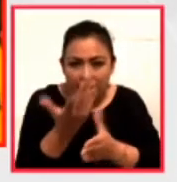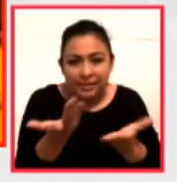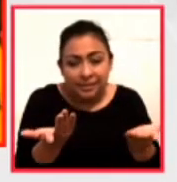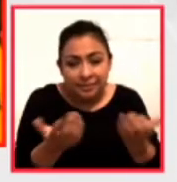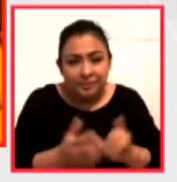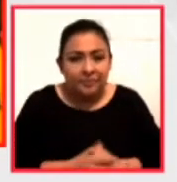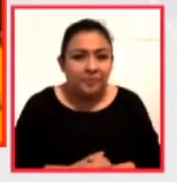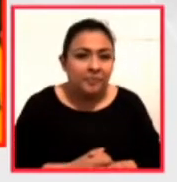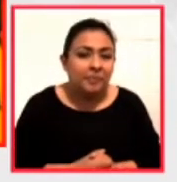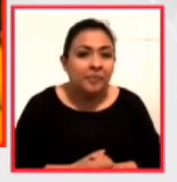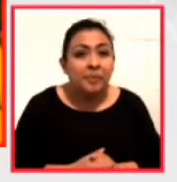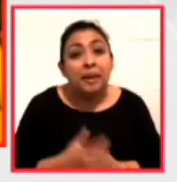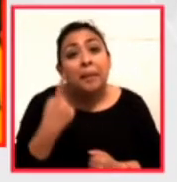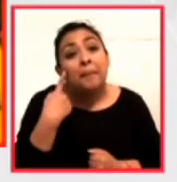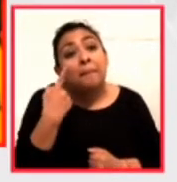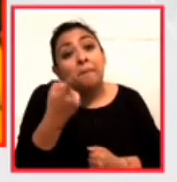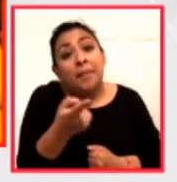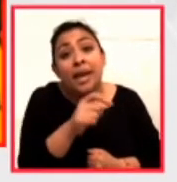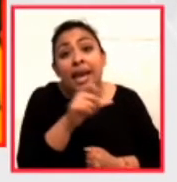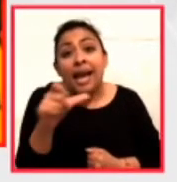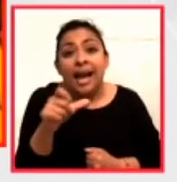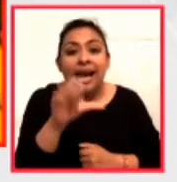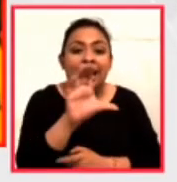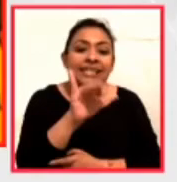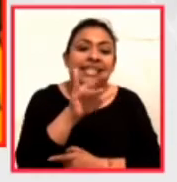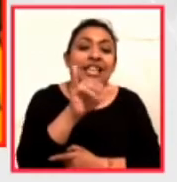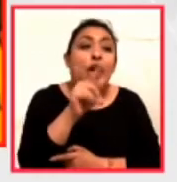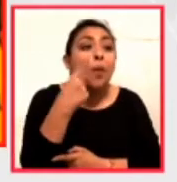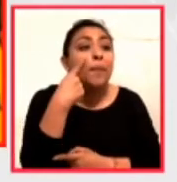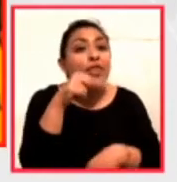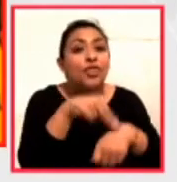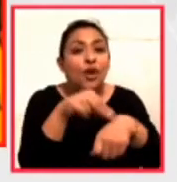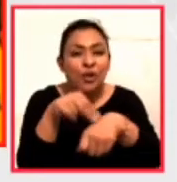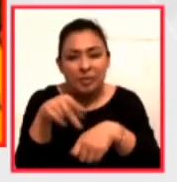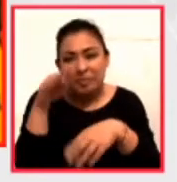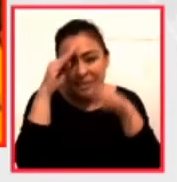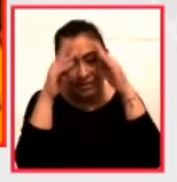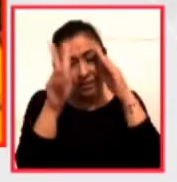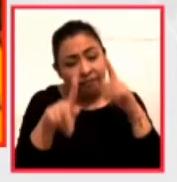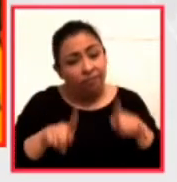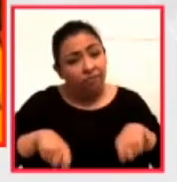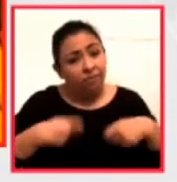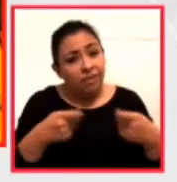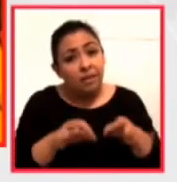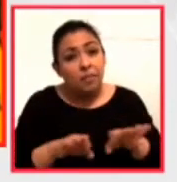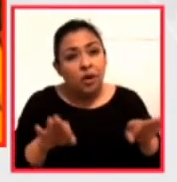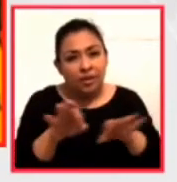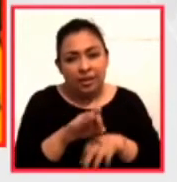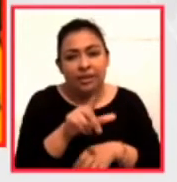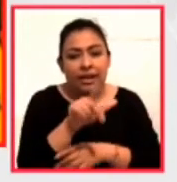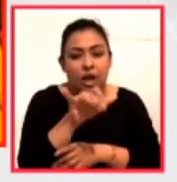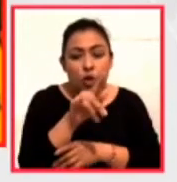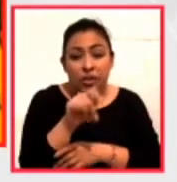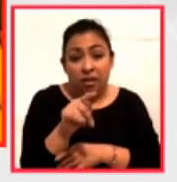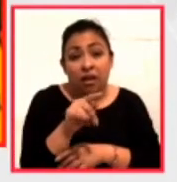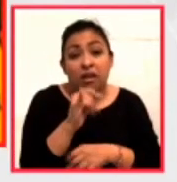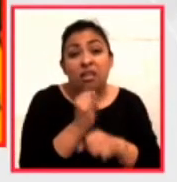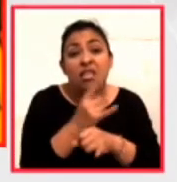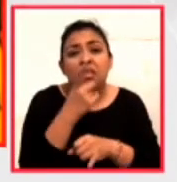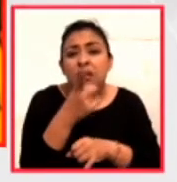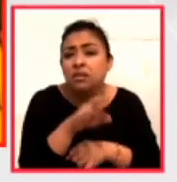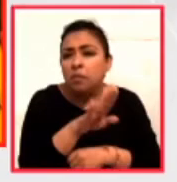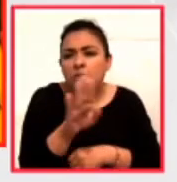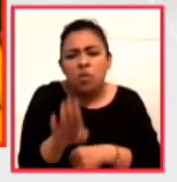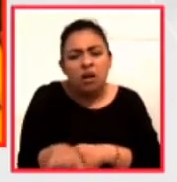Habrá que ir a consultar a los cinecólogos a propósito de esas reflexiones. Qué gran legado. De hecho, en la página de León Lutier dicen que no es una pérdida. que